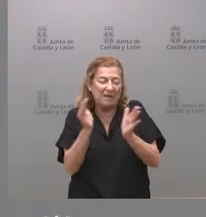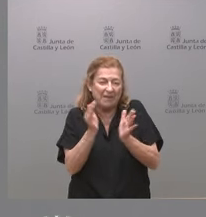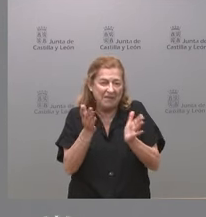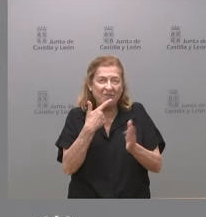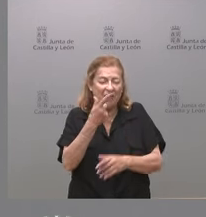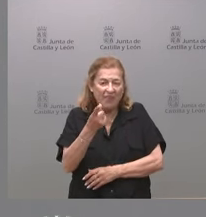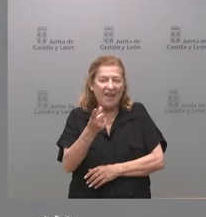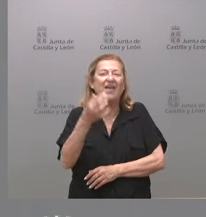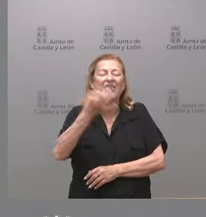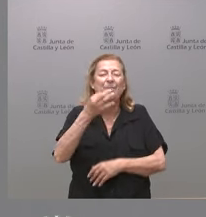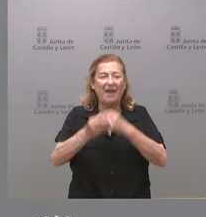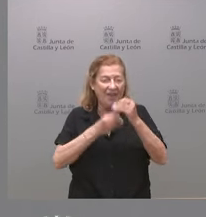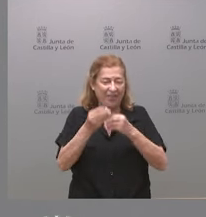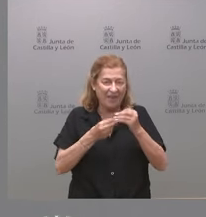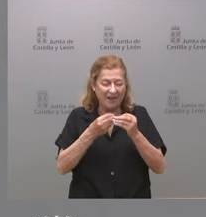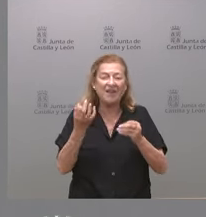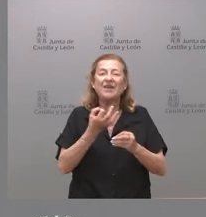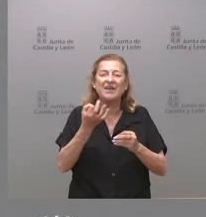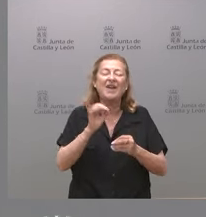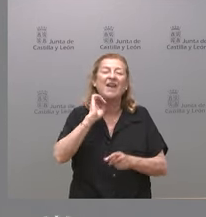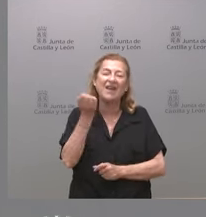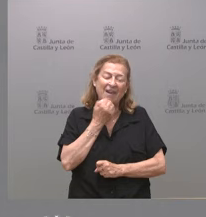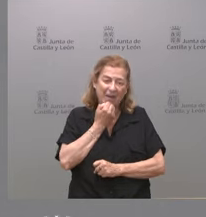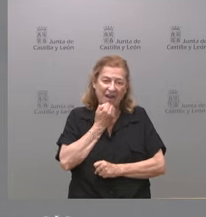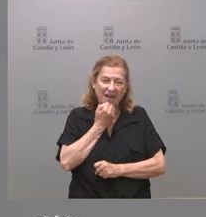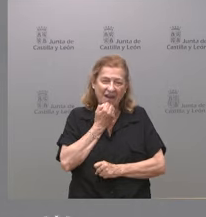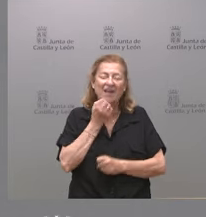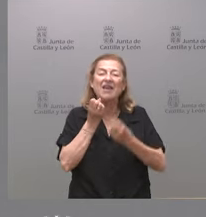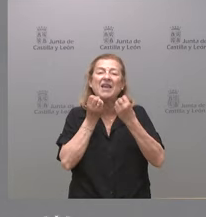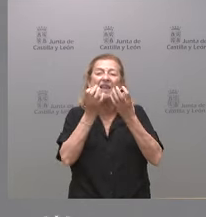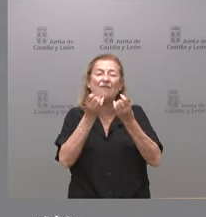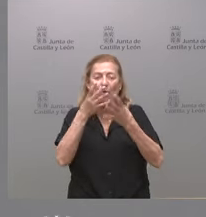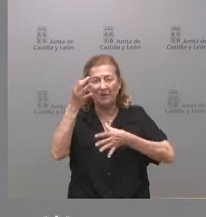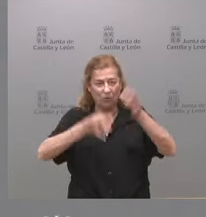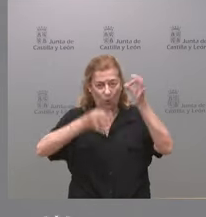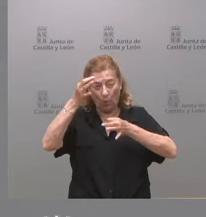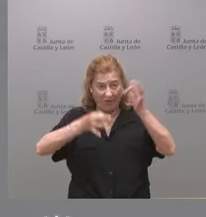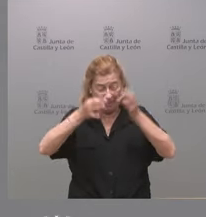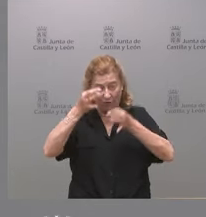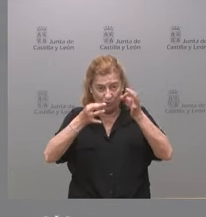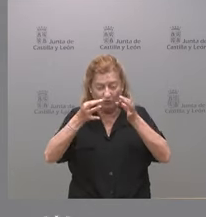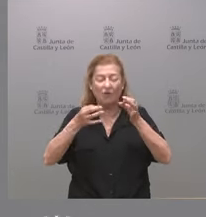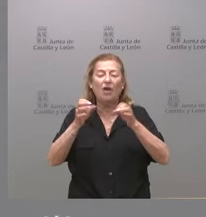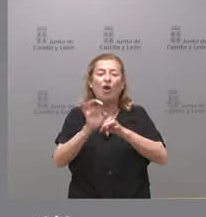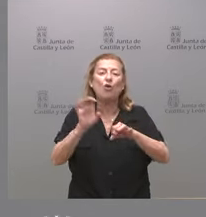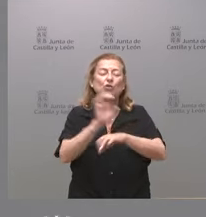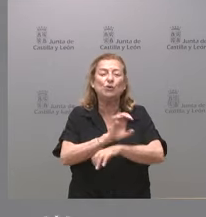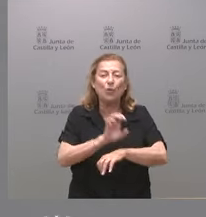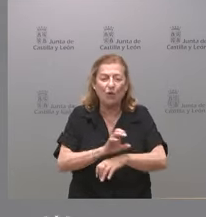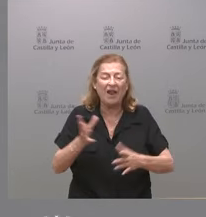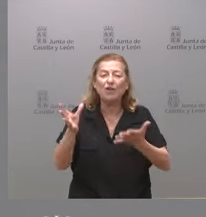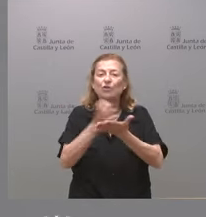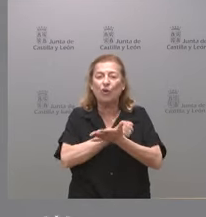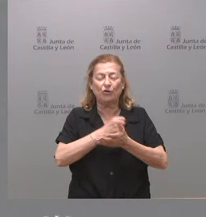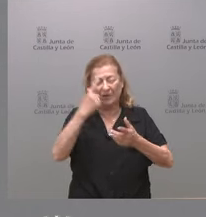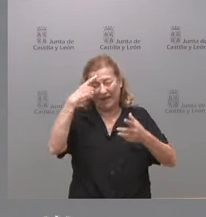aseguraba que lo que tenía que hacerse era reclamar los informes jurídicos constitucionales de todos los